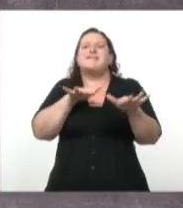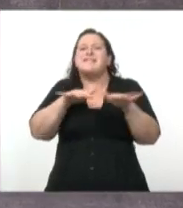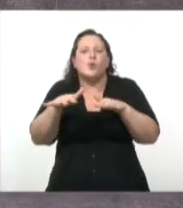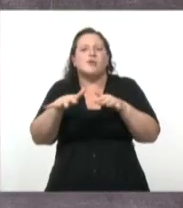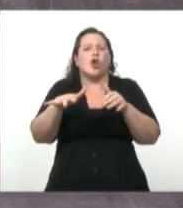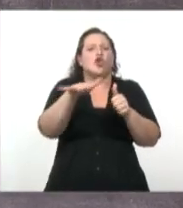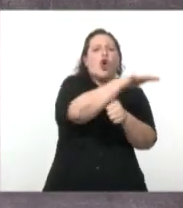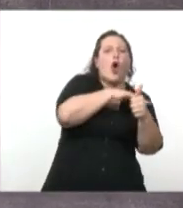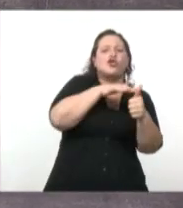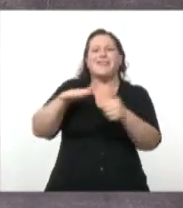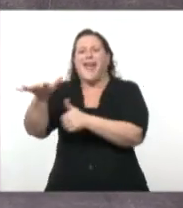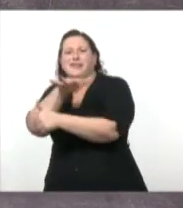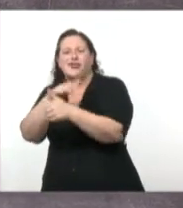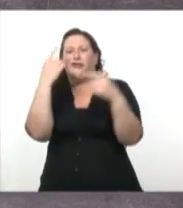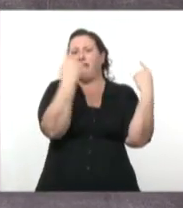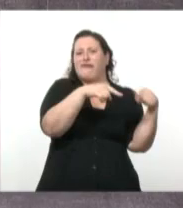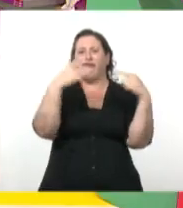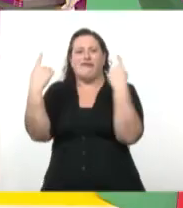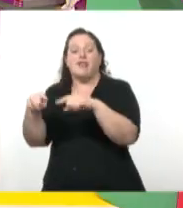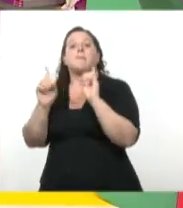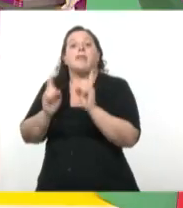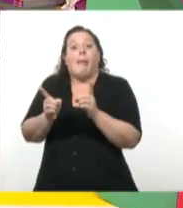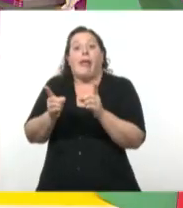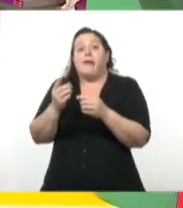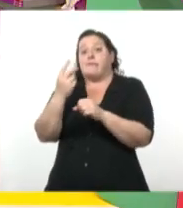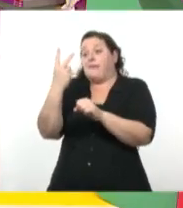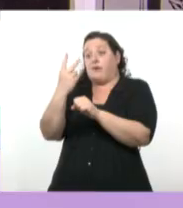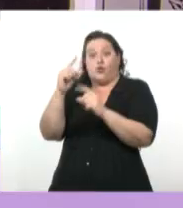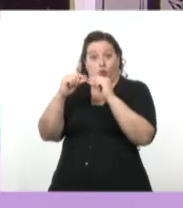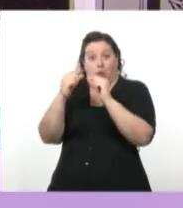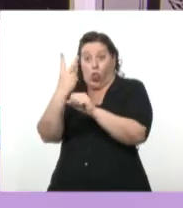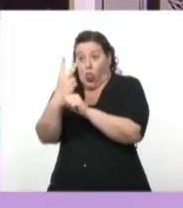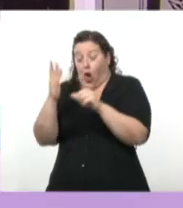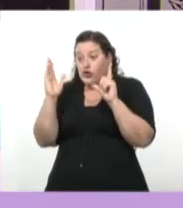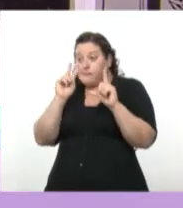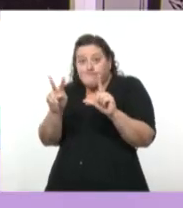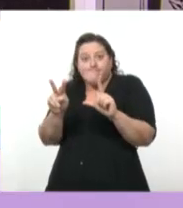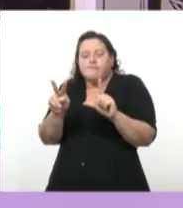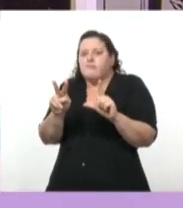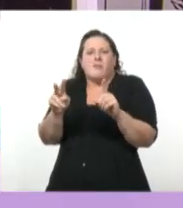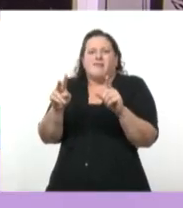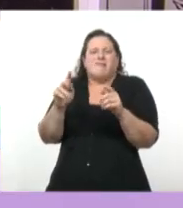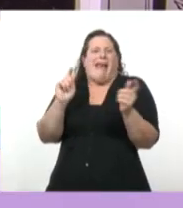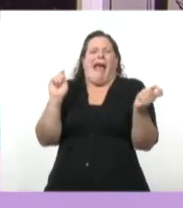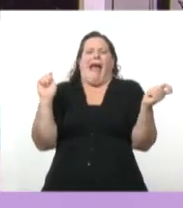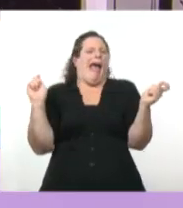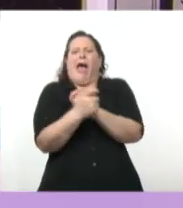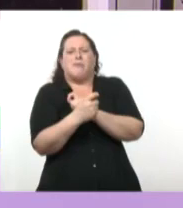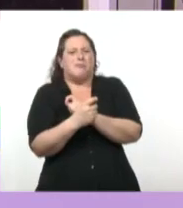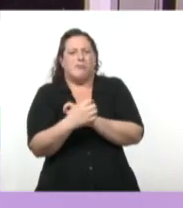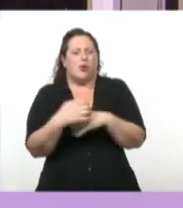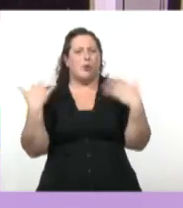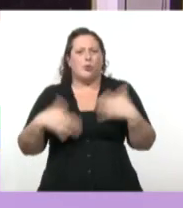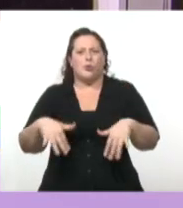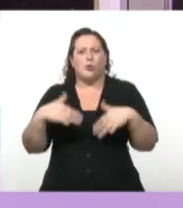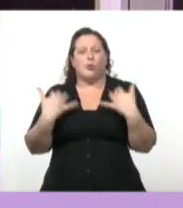de lo que es el Eternauta 2, un cambio radical. Es un cambio radical. Es muy interesante cómo retoma esta historia que parecía